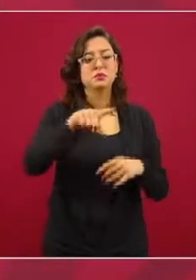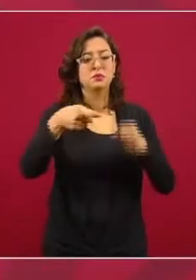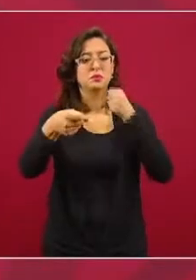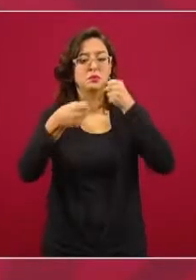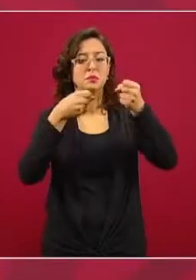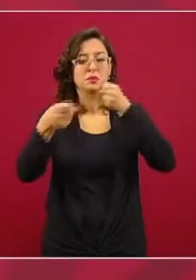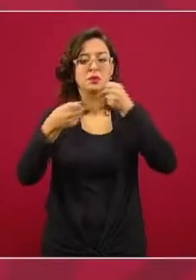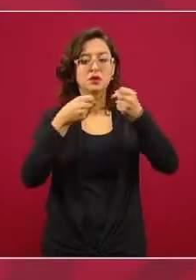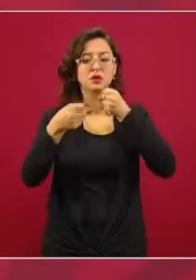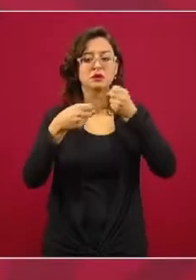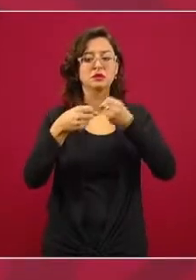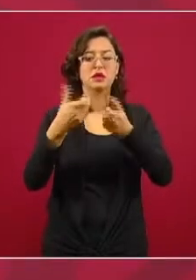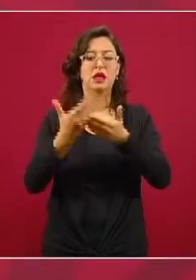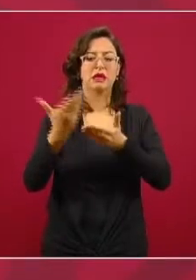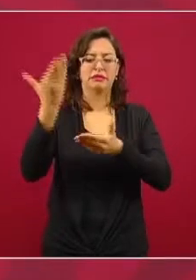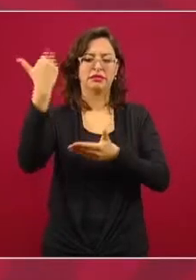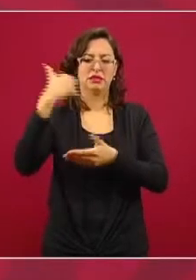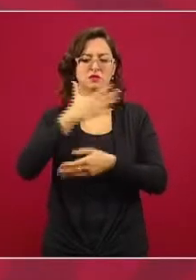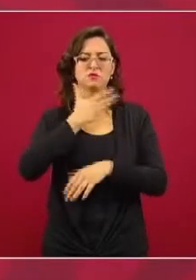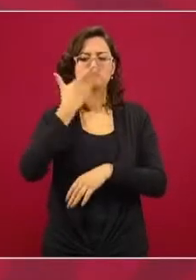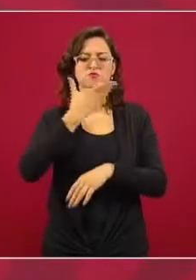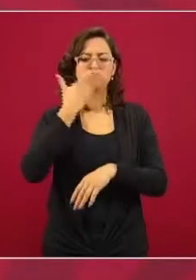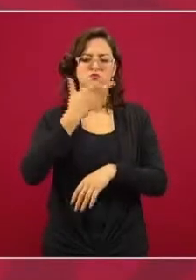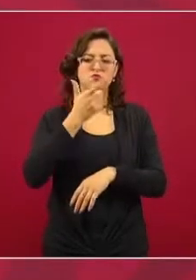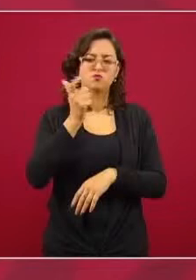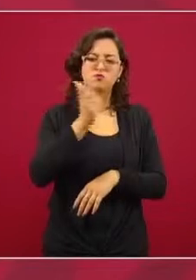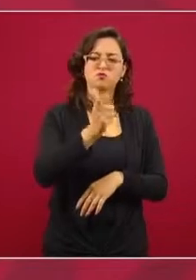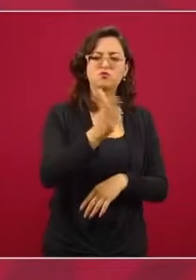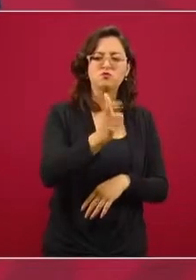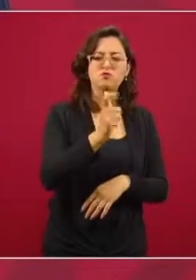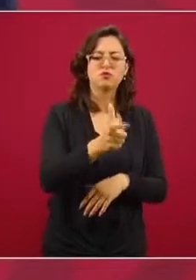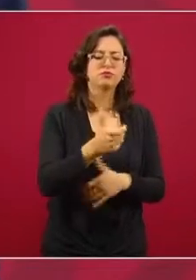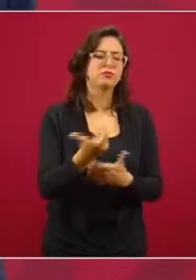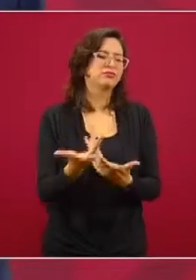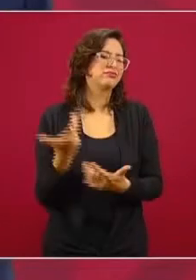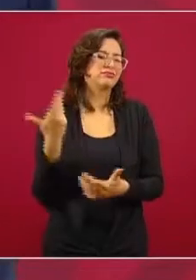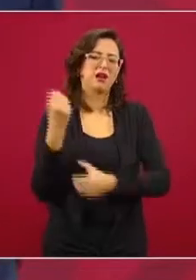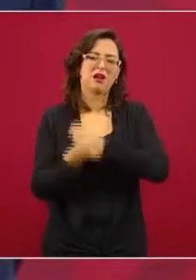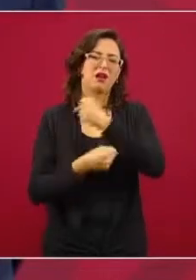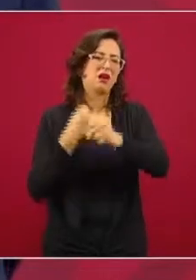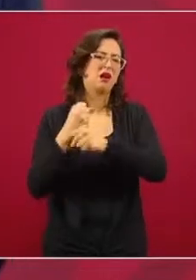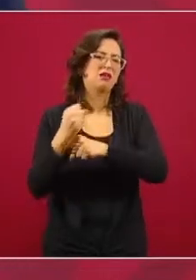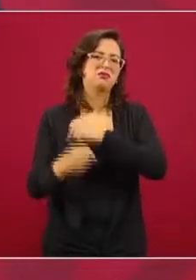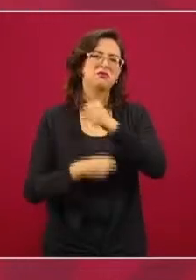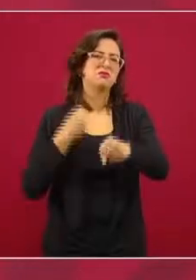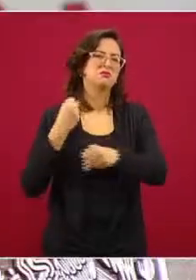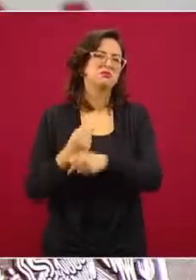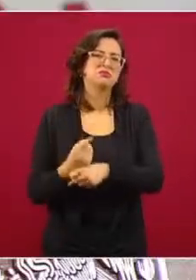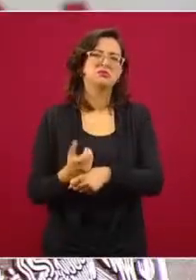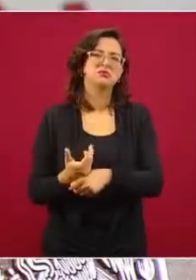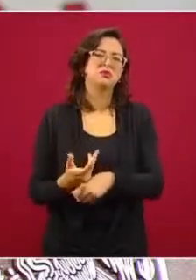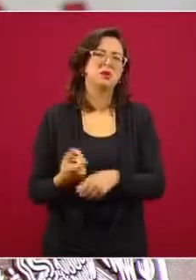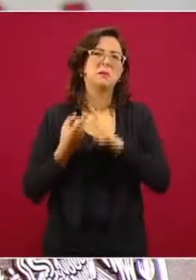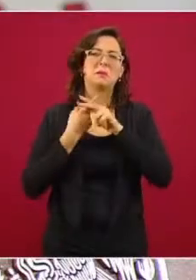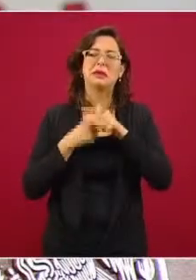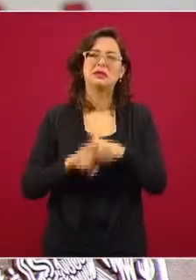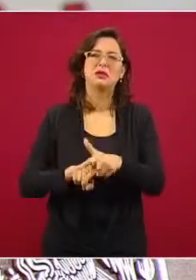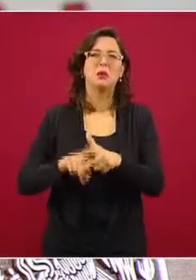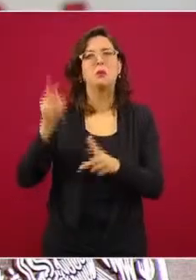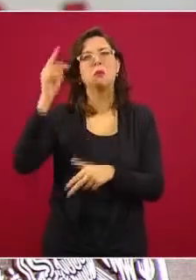viene de tiempo atrás, cuando menos desde el porfiriato.